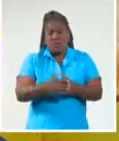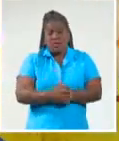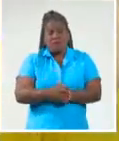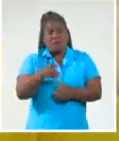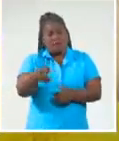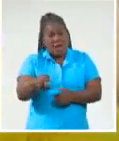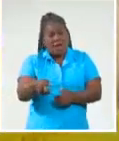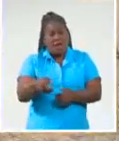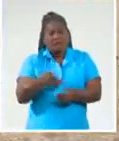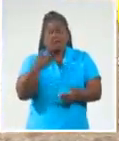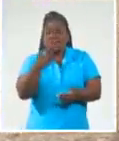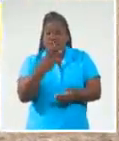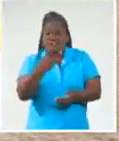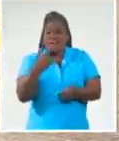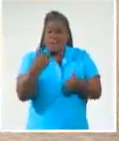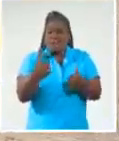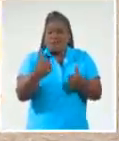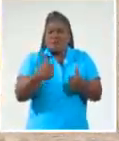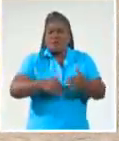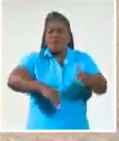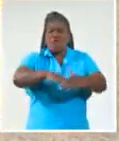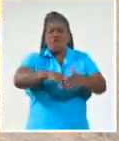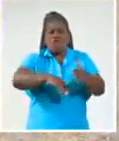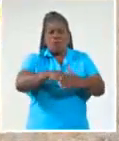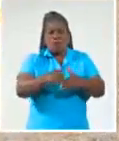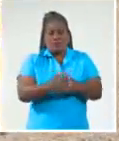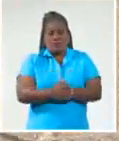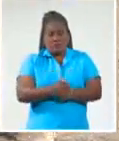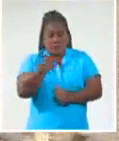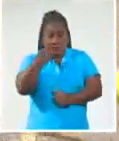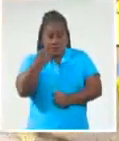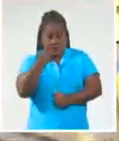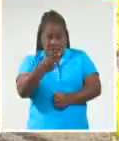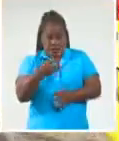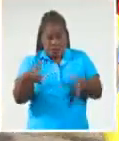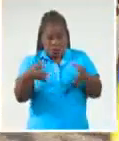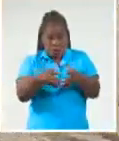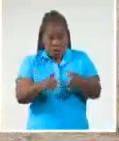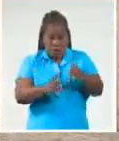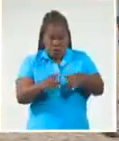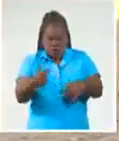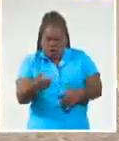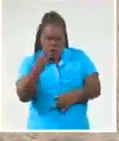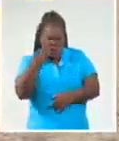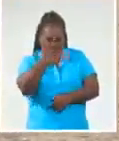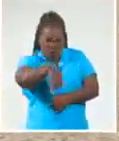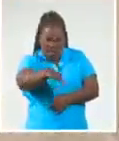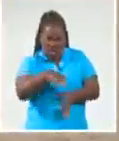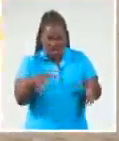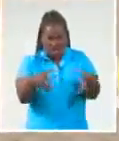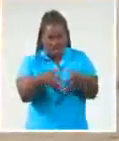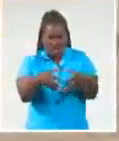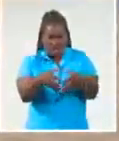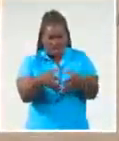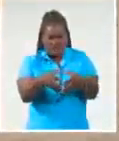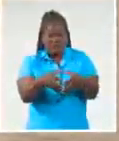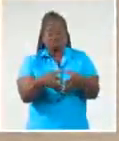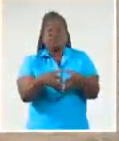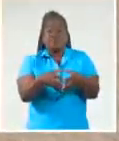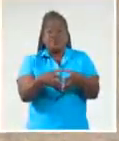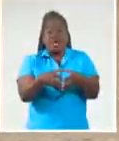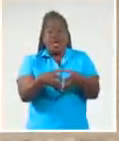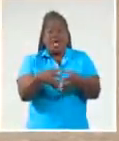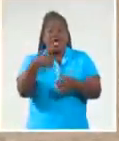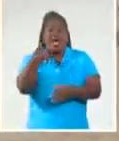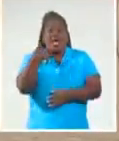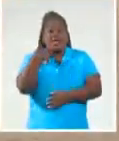que el fútbol, con lo que tanto me ha gustado. ¿Se te ha visto trabajar aquí con el equipo de Astura? ¿Cómo lo ves de cara al torneo de Astura? Bueno, teníamos entendido que yo podía